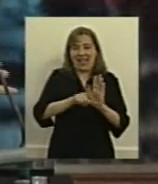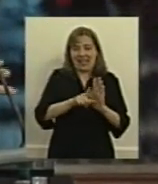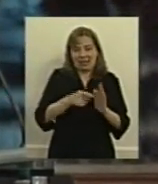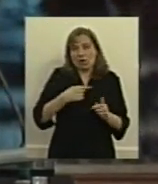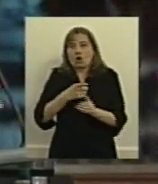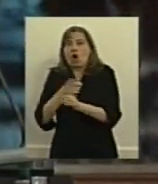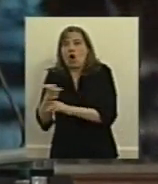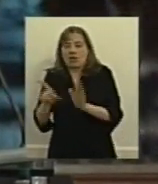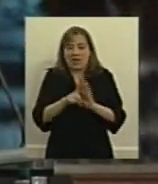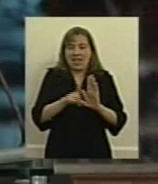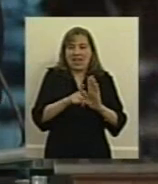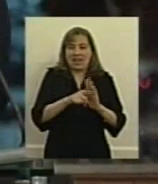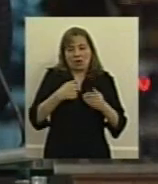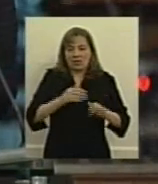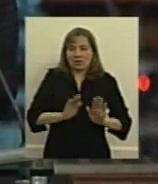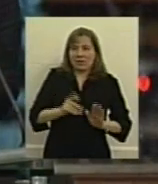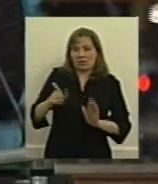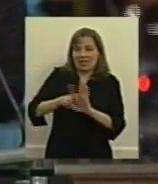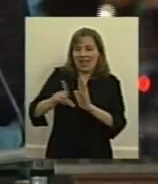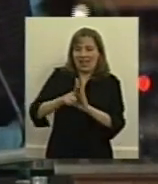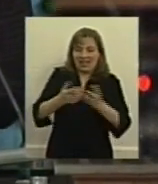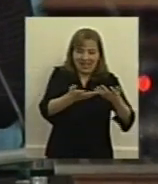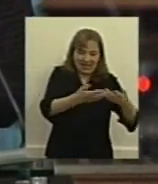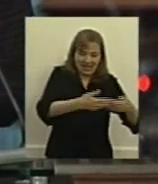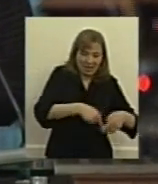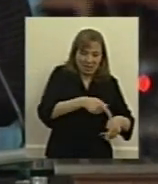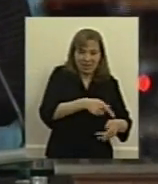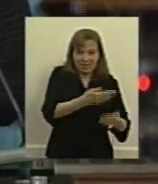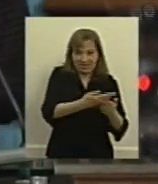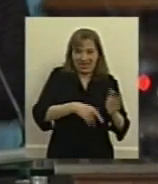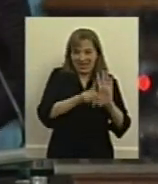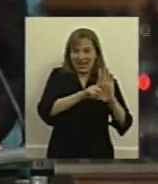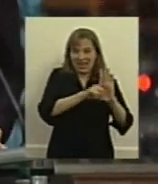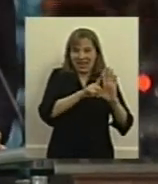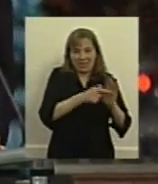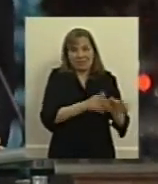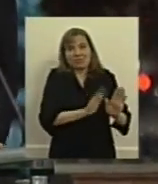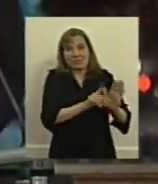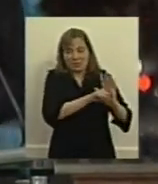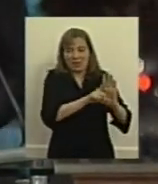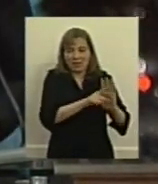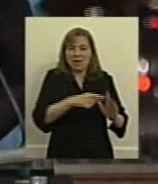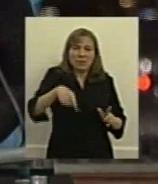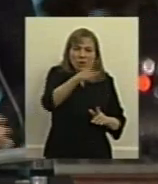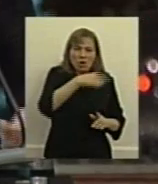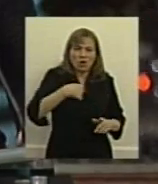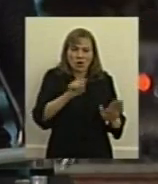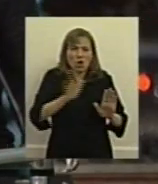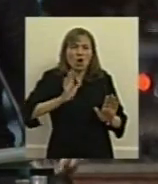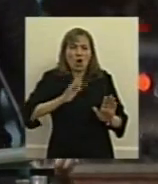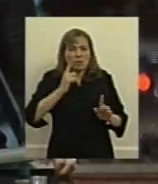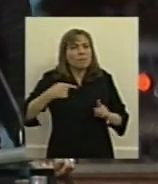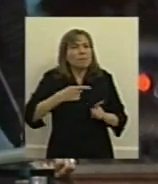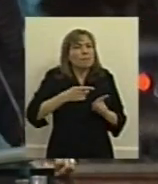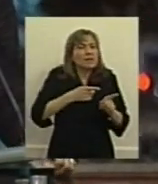contra de lo que es el espíritu y la reglamentación perdón el espíritu y la naturaleza de la ley pero que nadie se sienta perseguido ni nadie